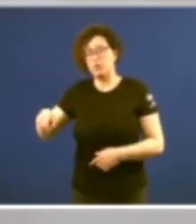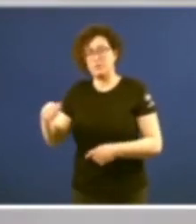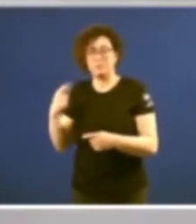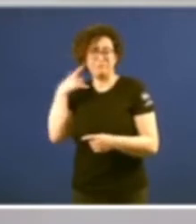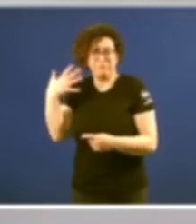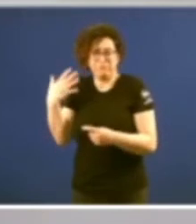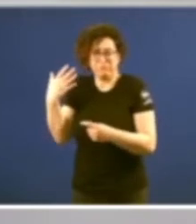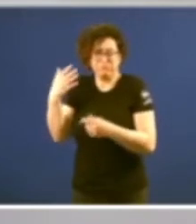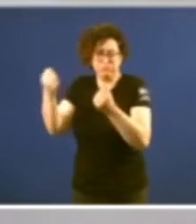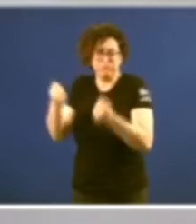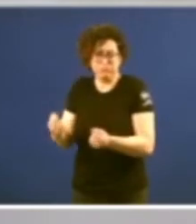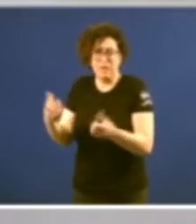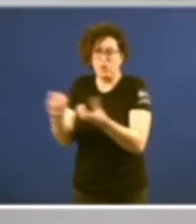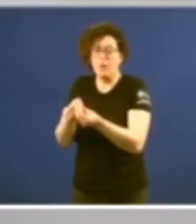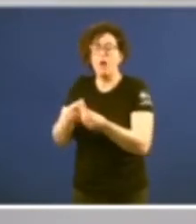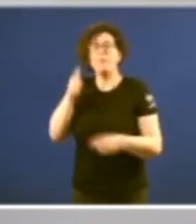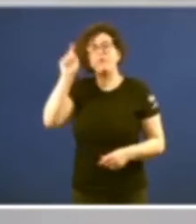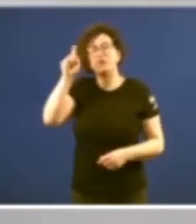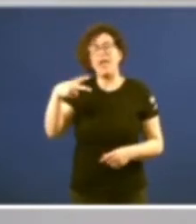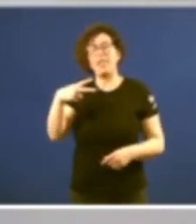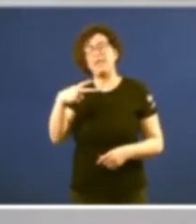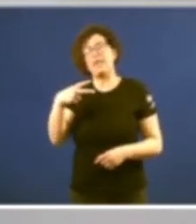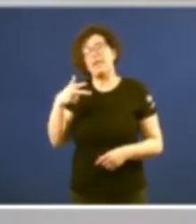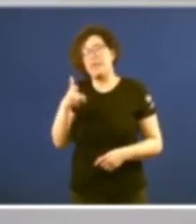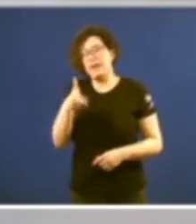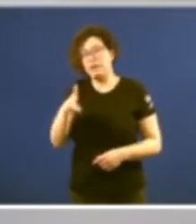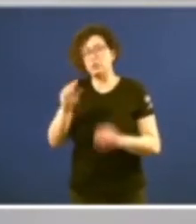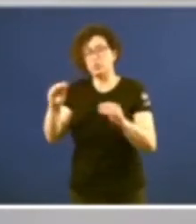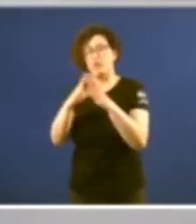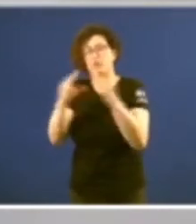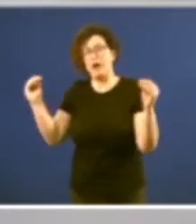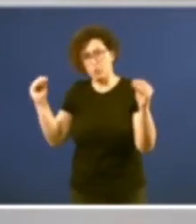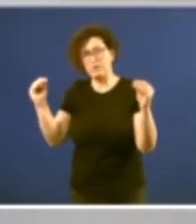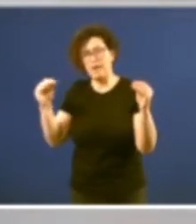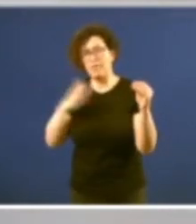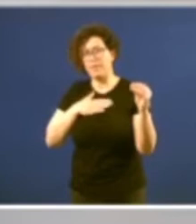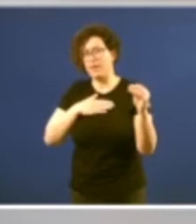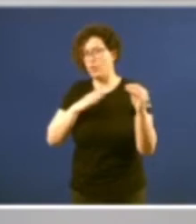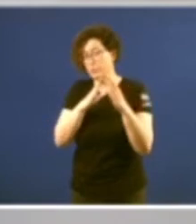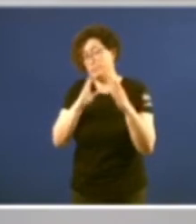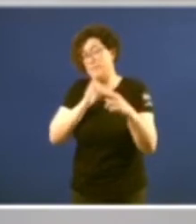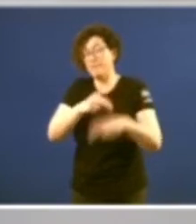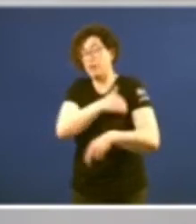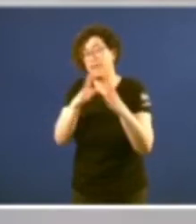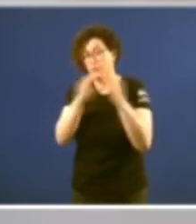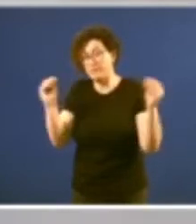acompañan a profesora de Dereito Constitucional da Facultade de Dereito da Universidade da Coruña Sonia García Vázquez